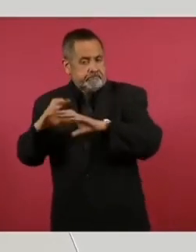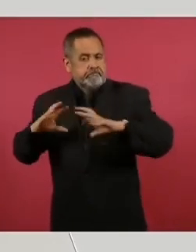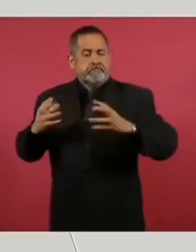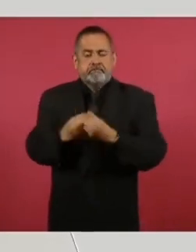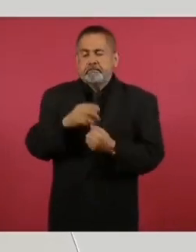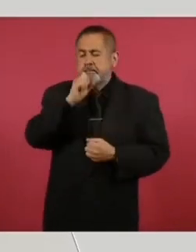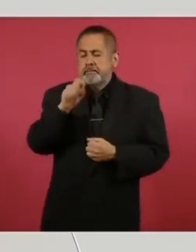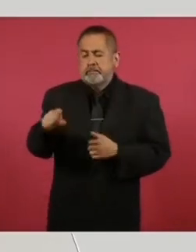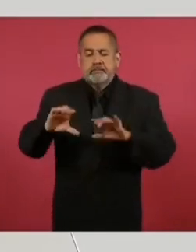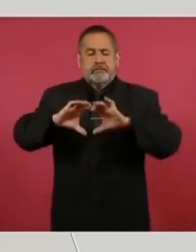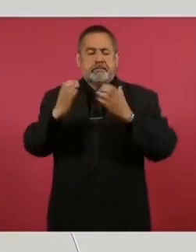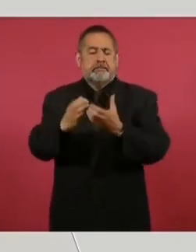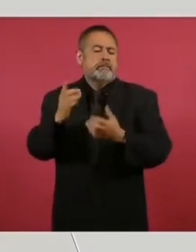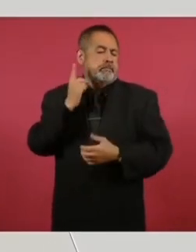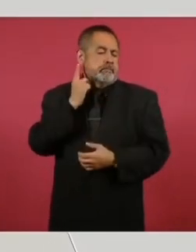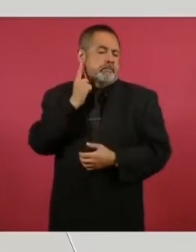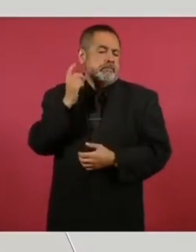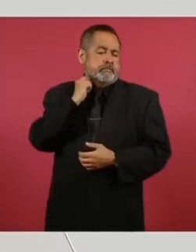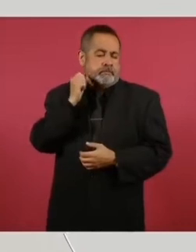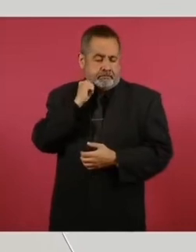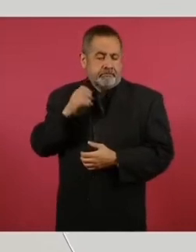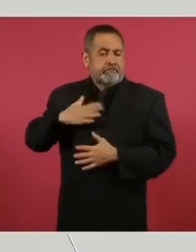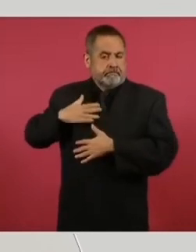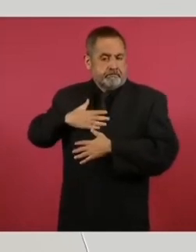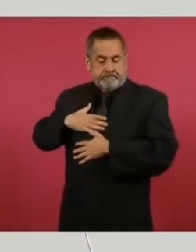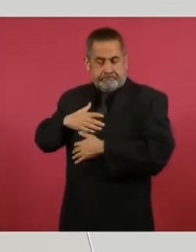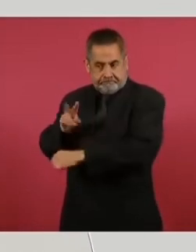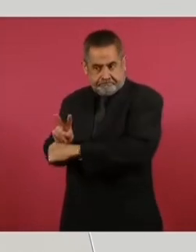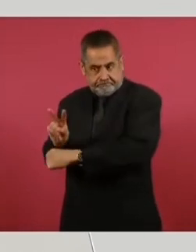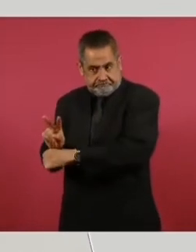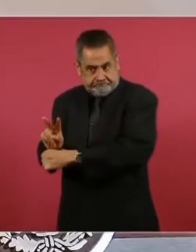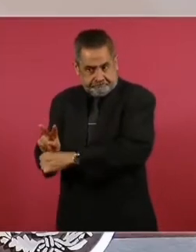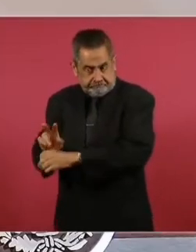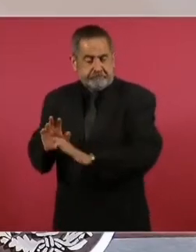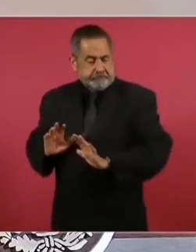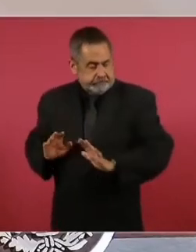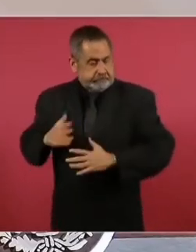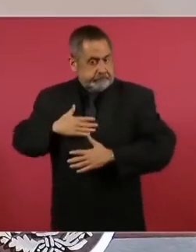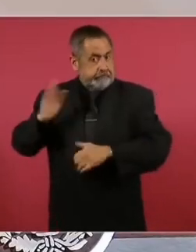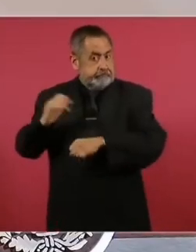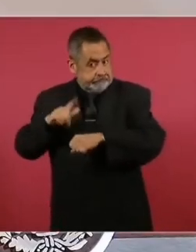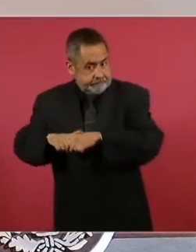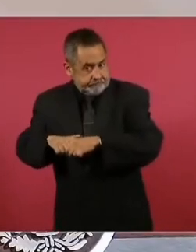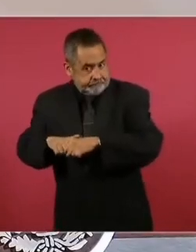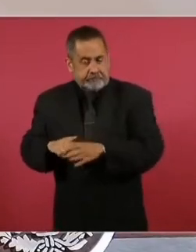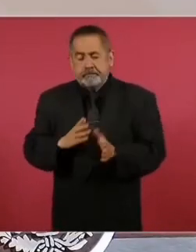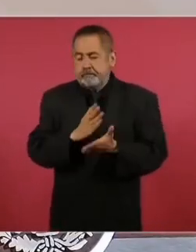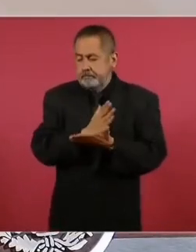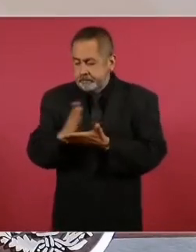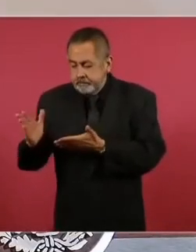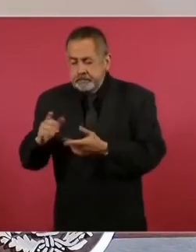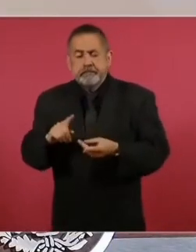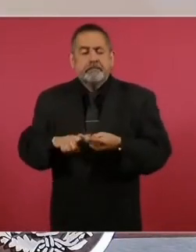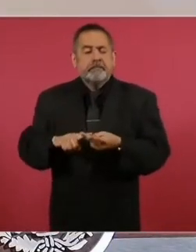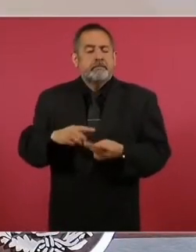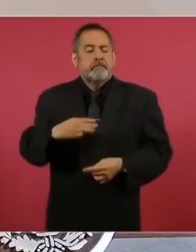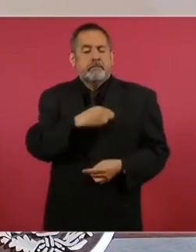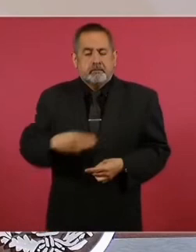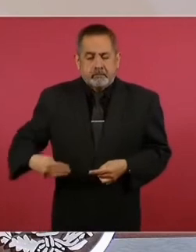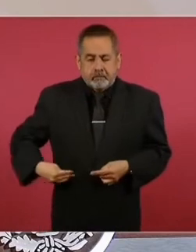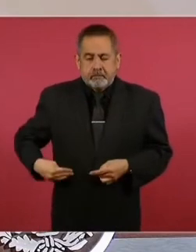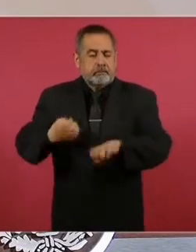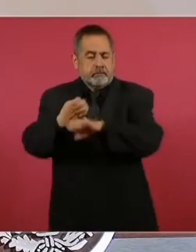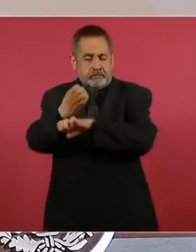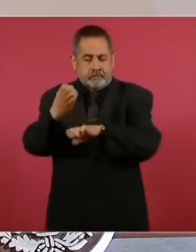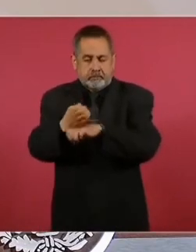Congreso de la Unión, en tanto que los gobiernos estatales y municipales tienen